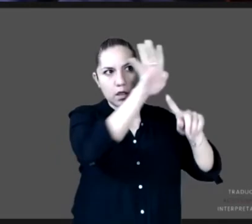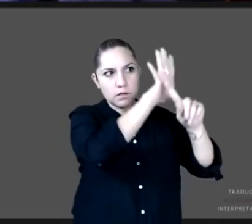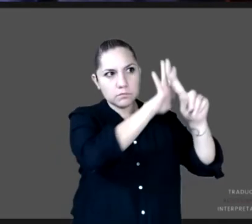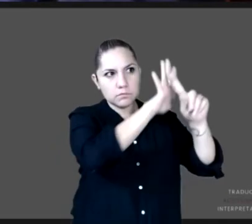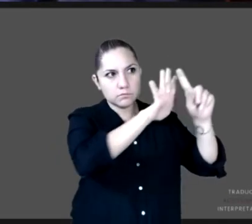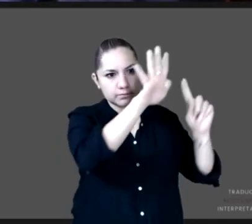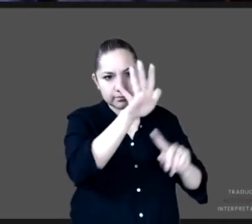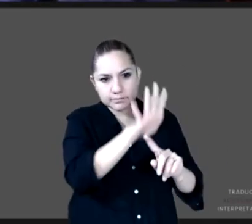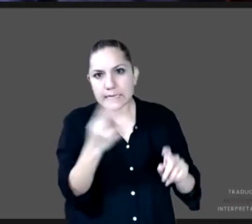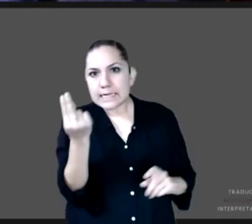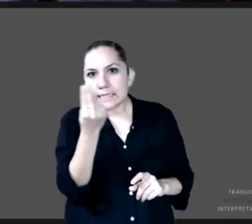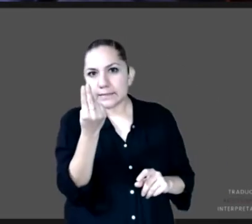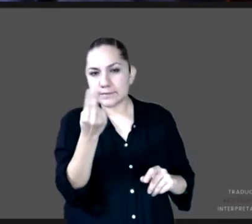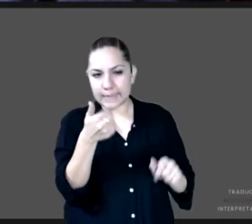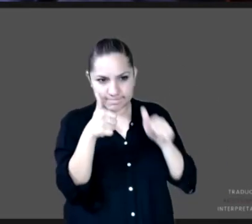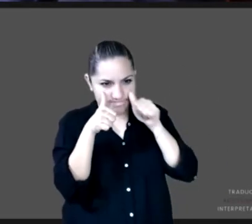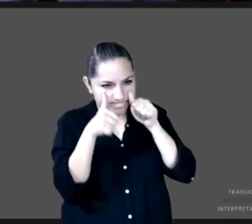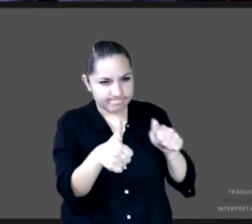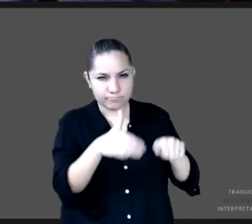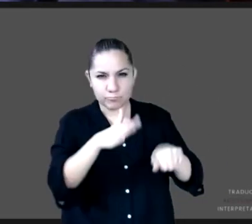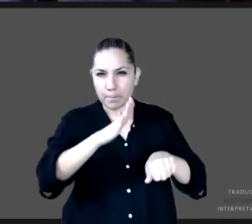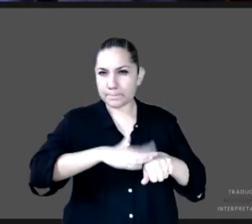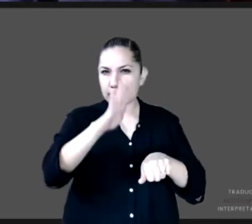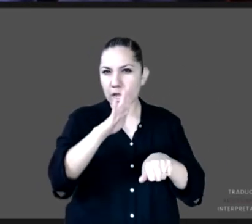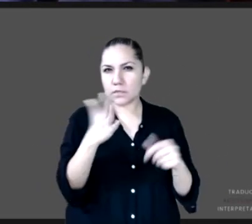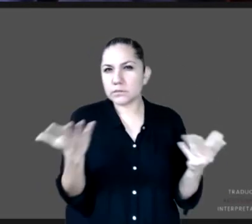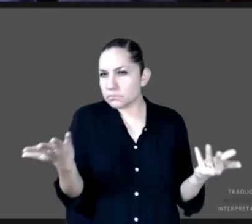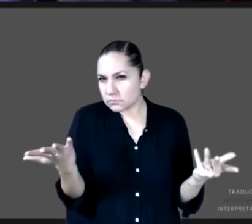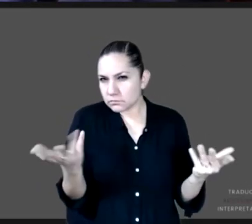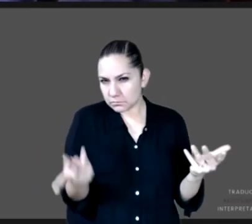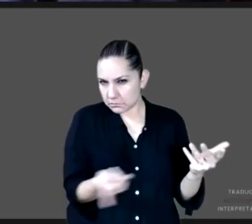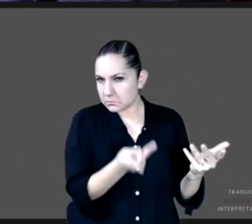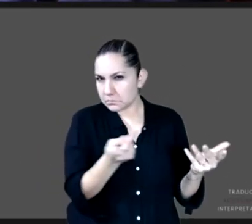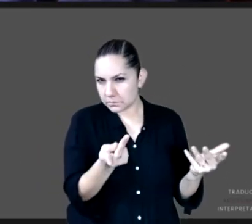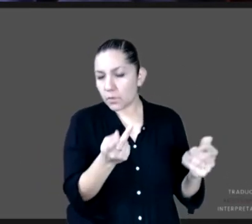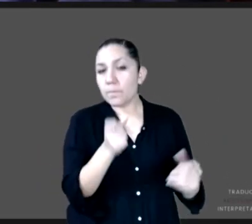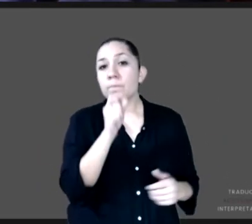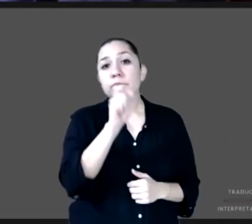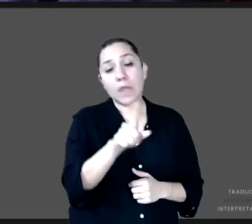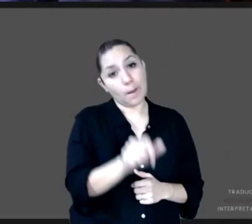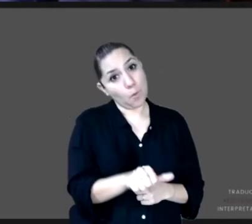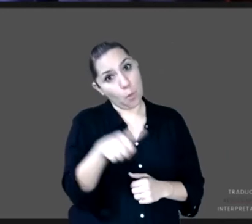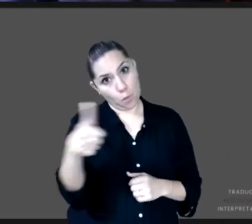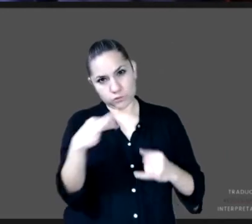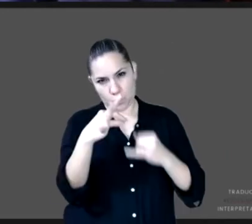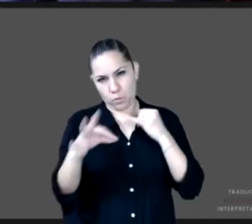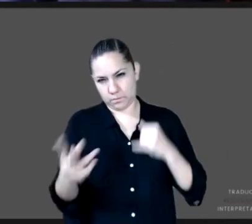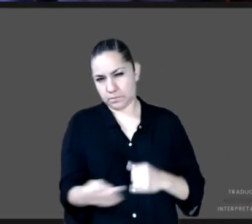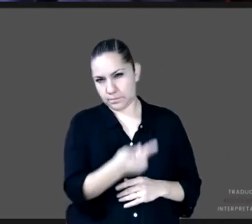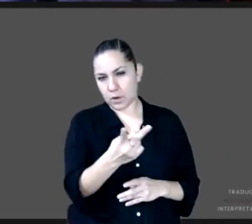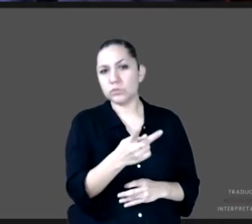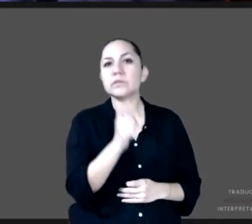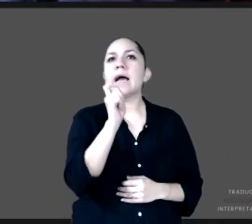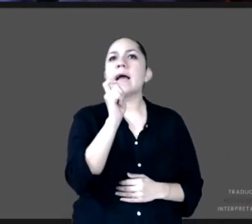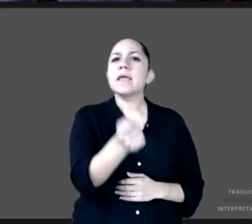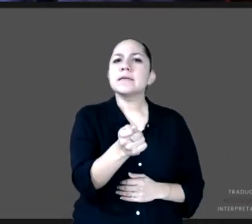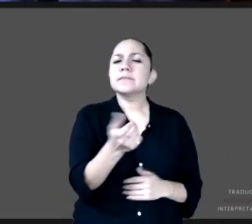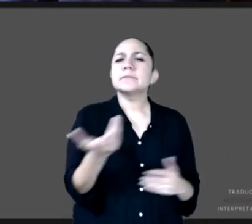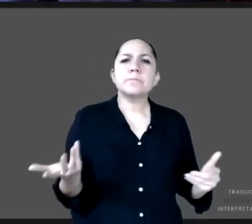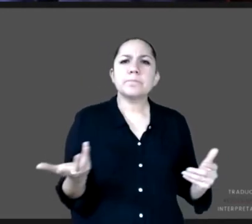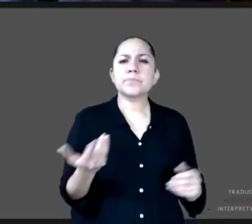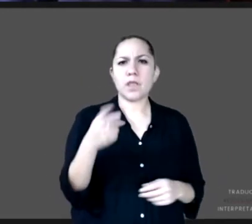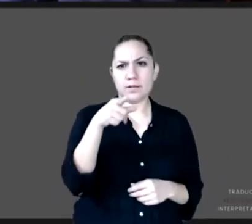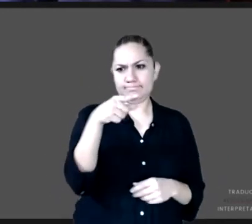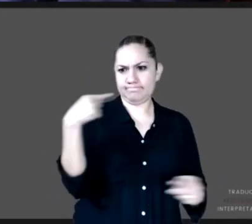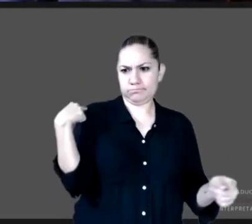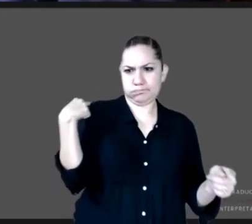Y la última, y que también es relevante, es qué razones han encontrado que son las